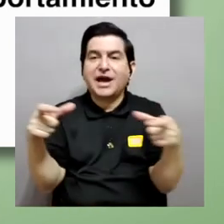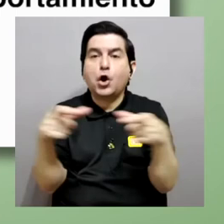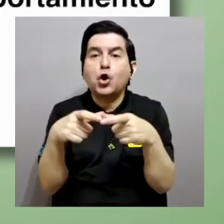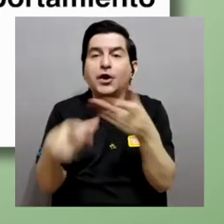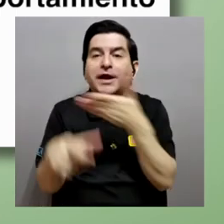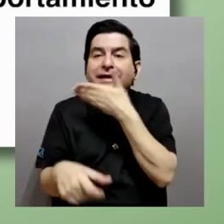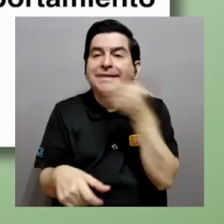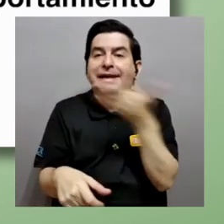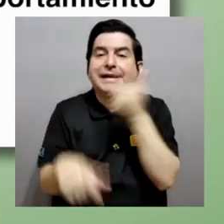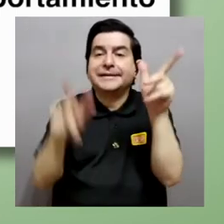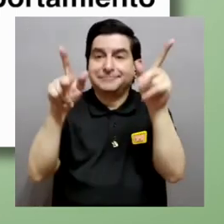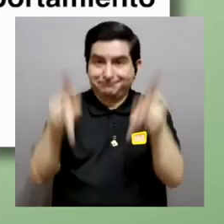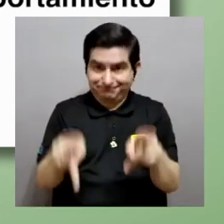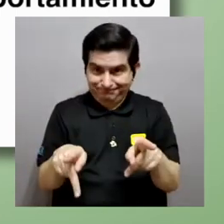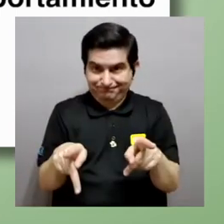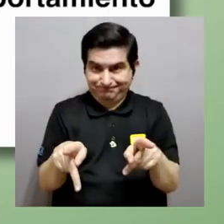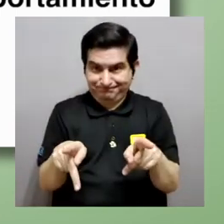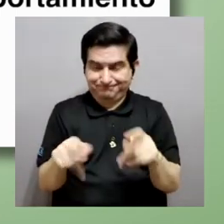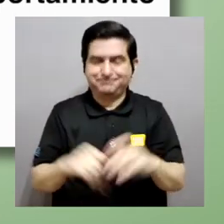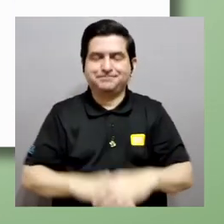conectar mejor con las personas